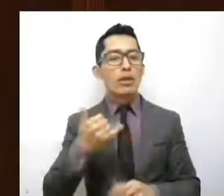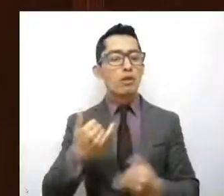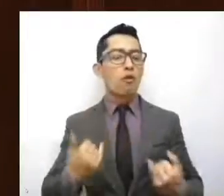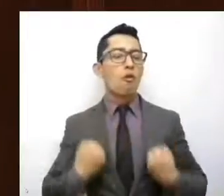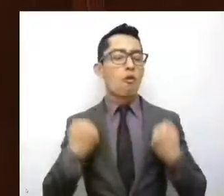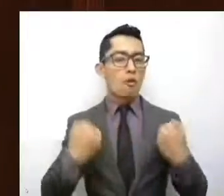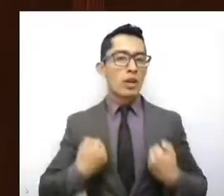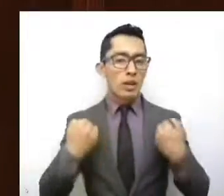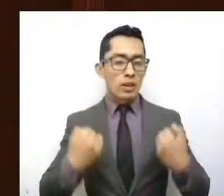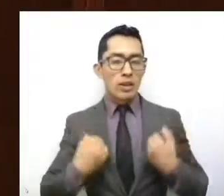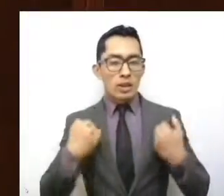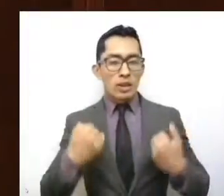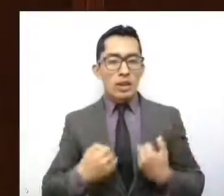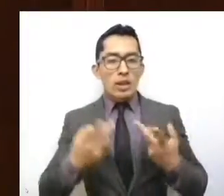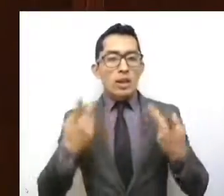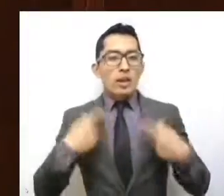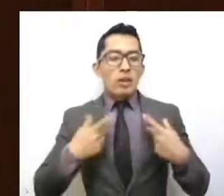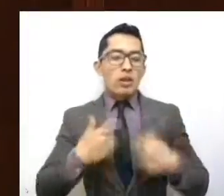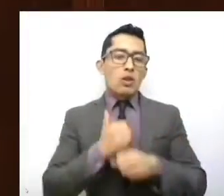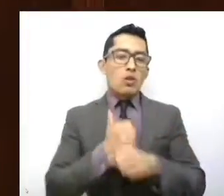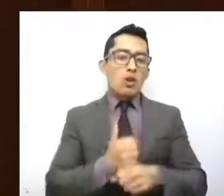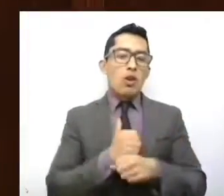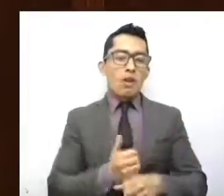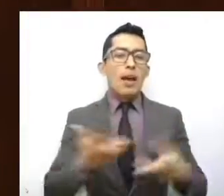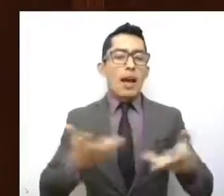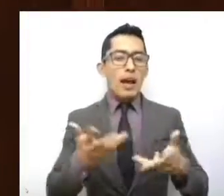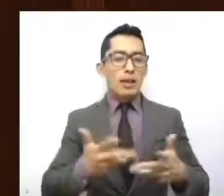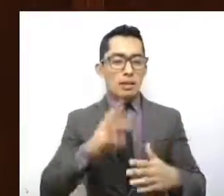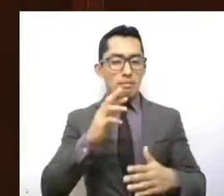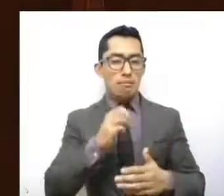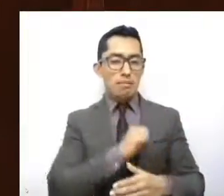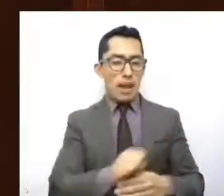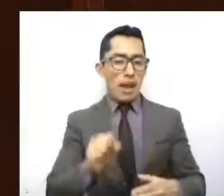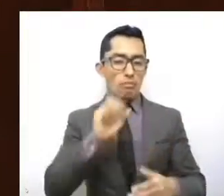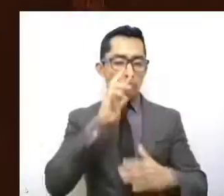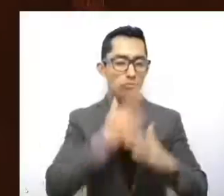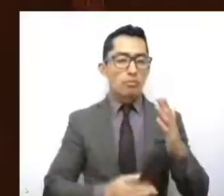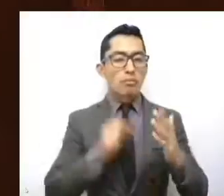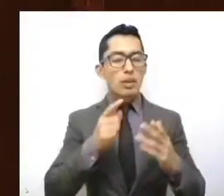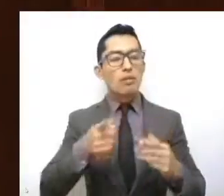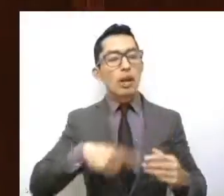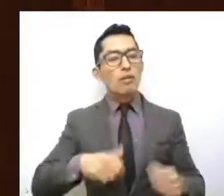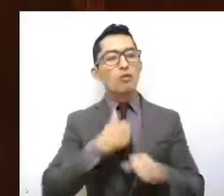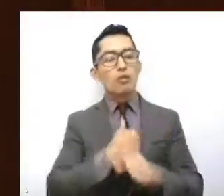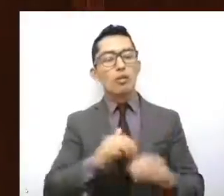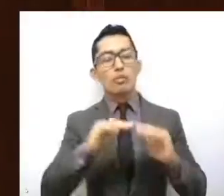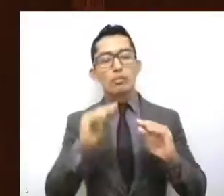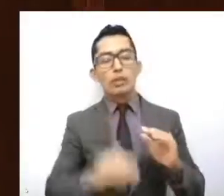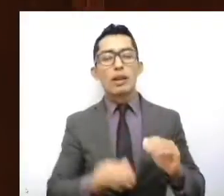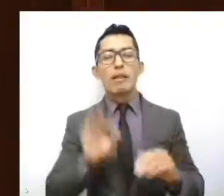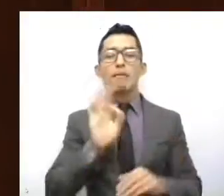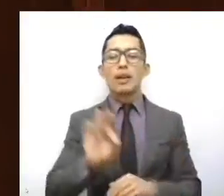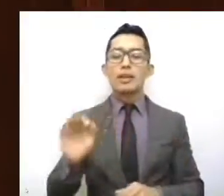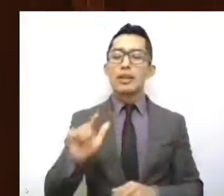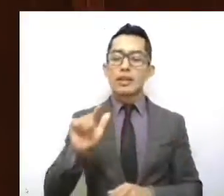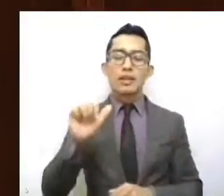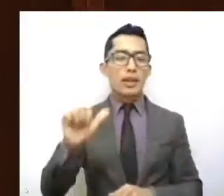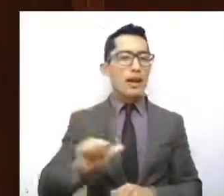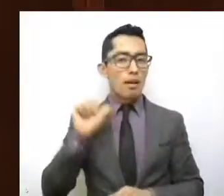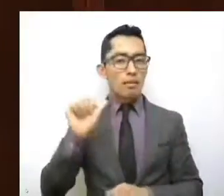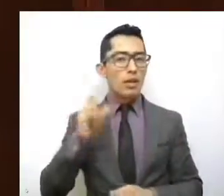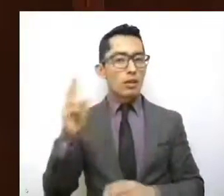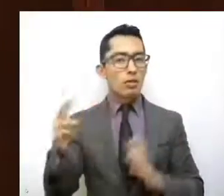víctimas de delito y en condiciones vulnerables de fecha 17 de abril de 2020.